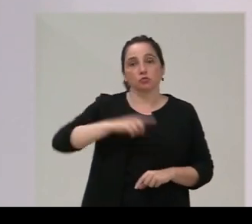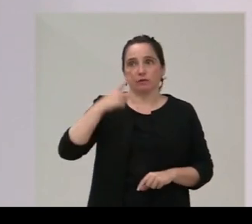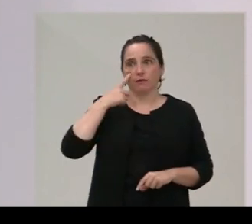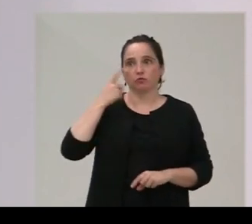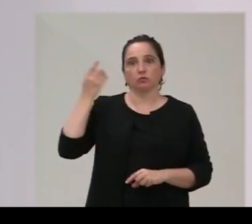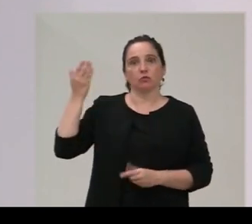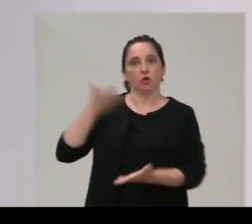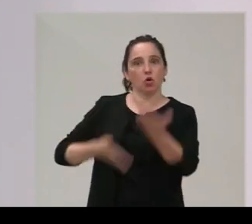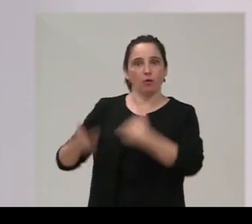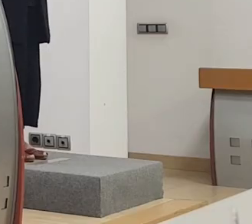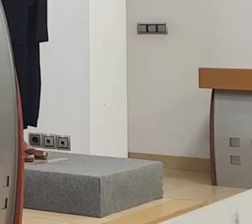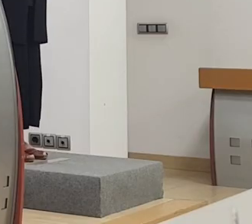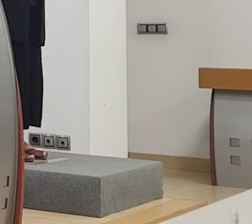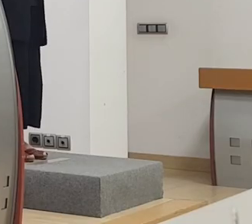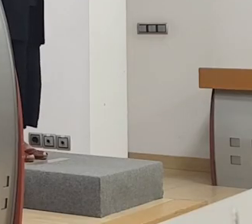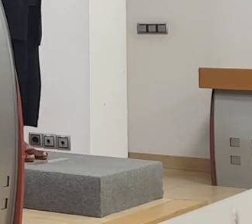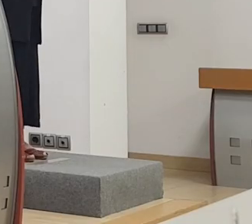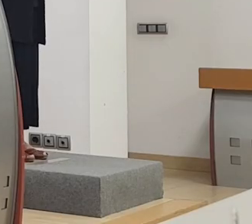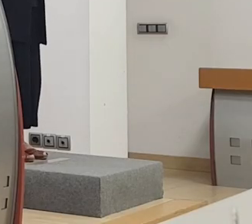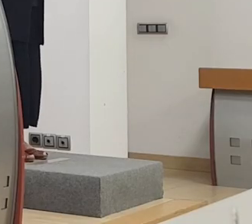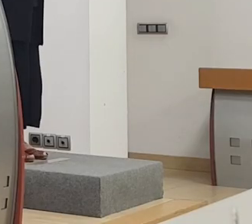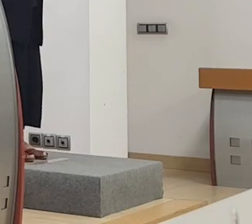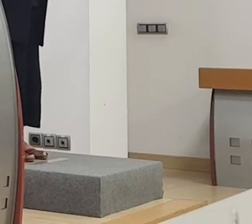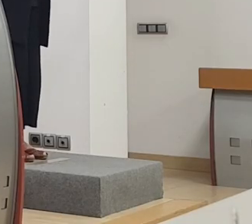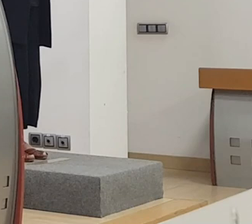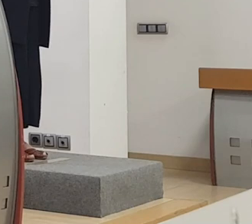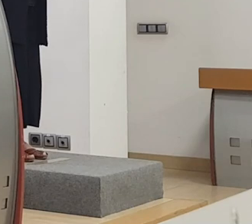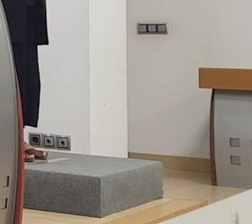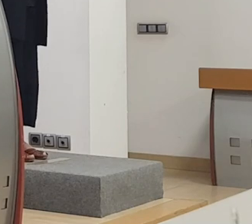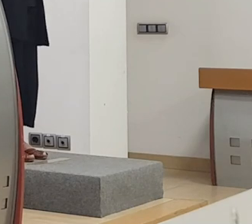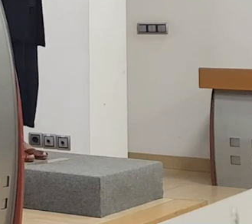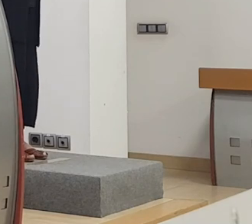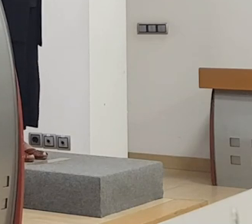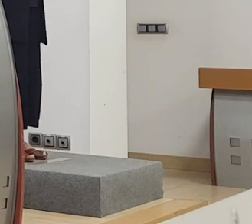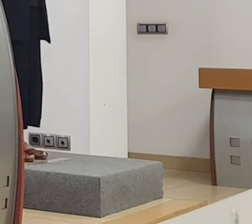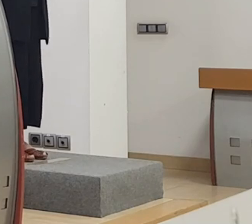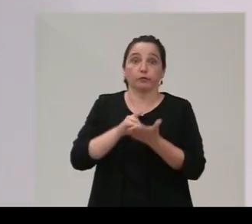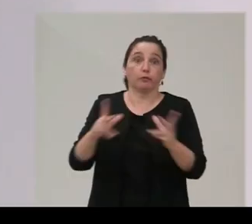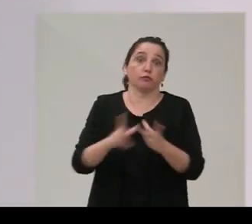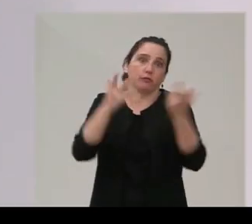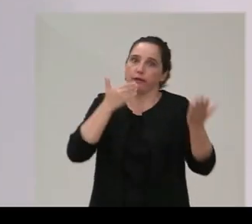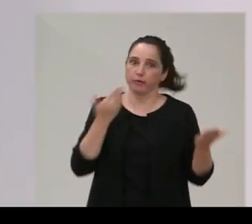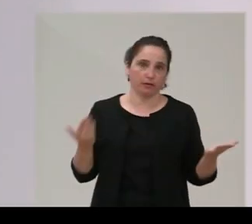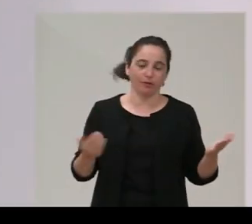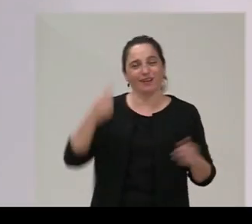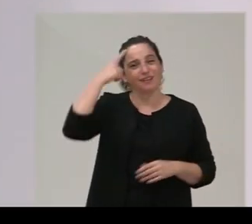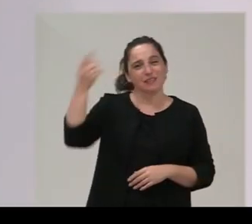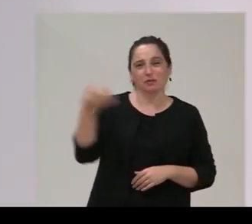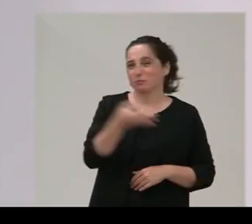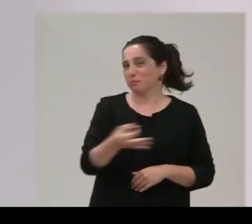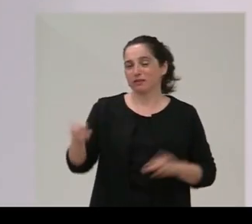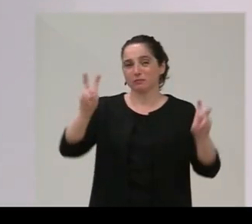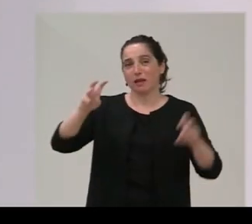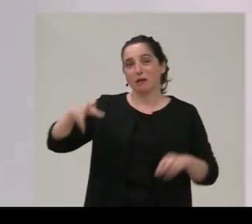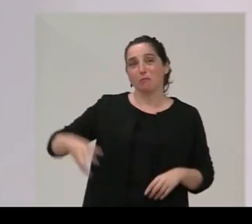con colaboración económica con colaboración económica en proyectos importantes pues de servicios sociales conocemos perfectamente